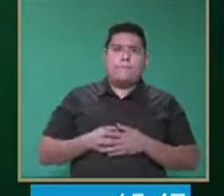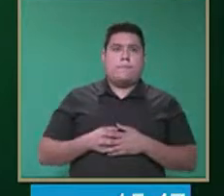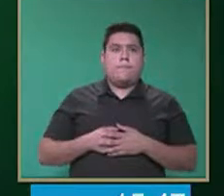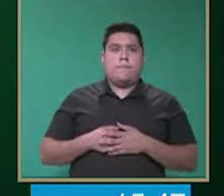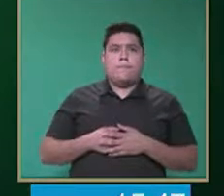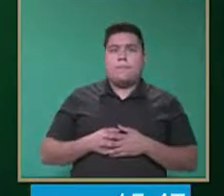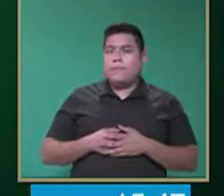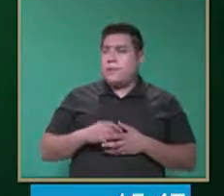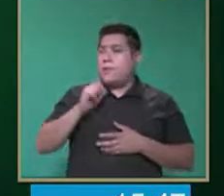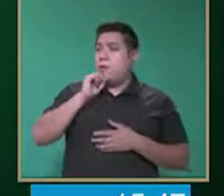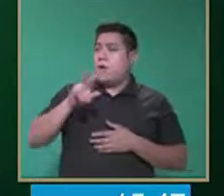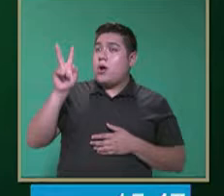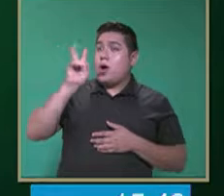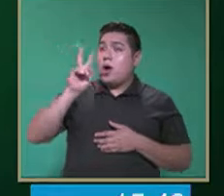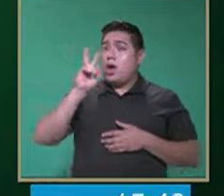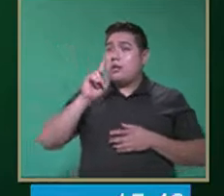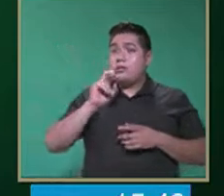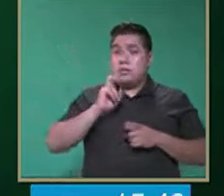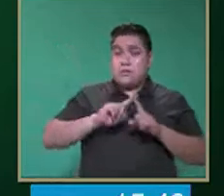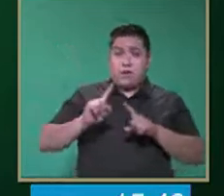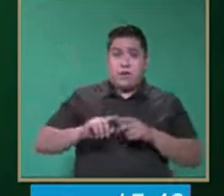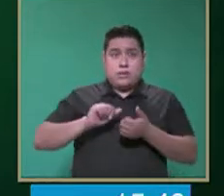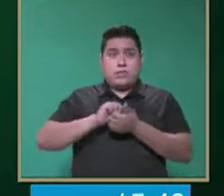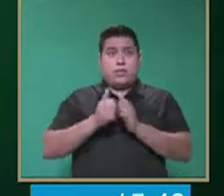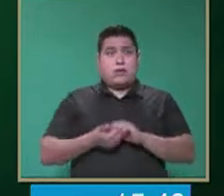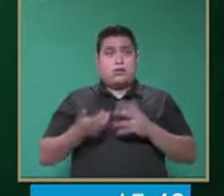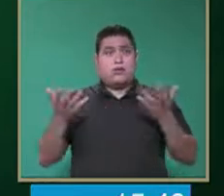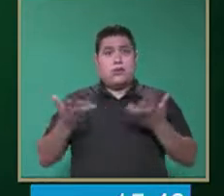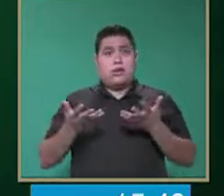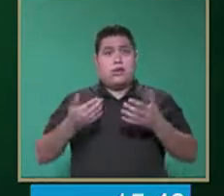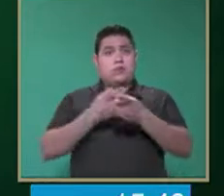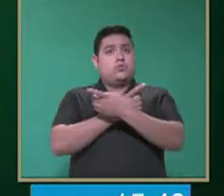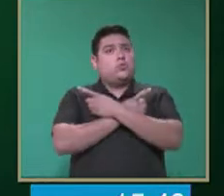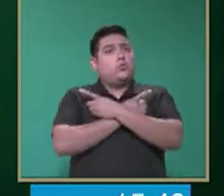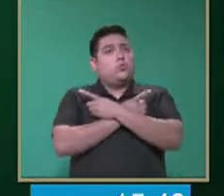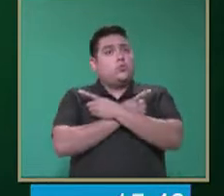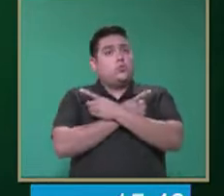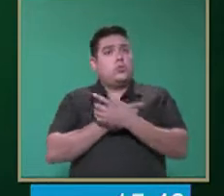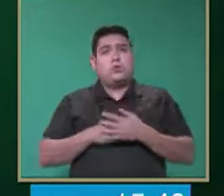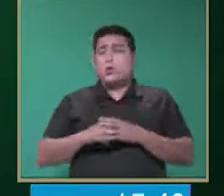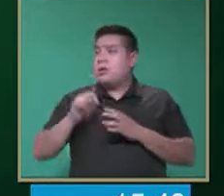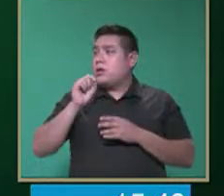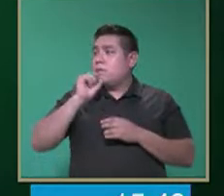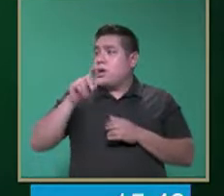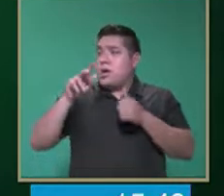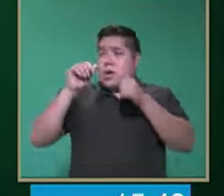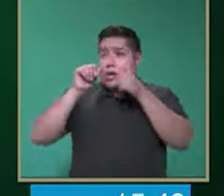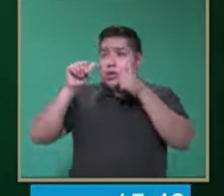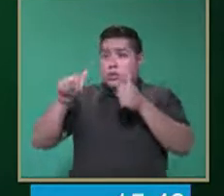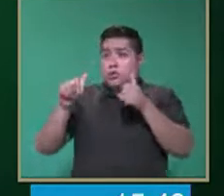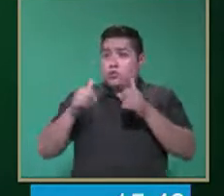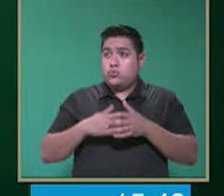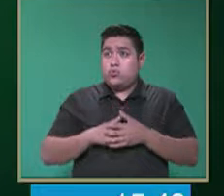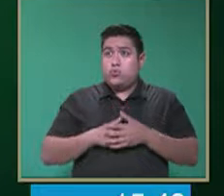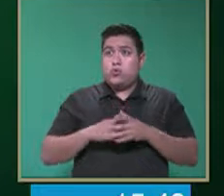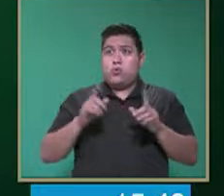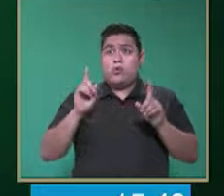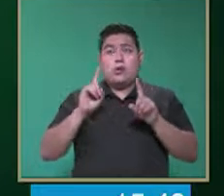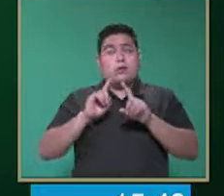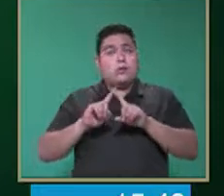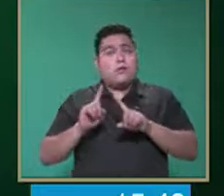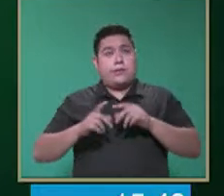cómo tenemos que hacer esas adecuaciones a los comportamientos. Vamos a estar atentos a los